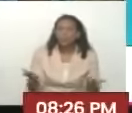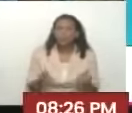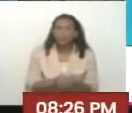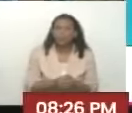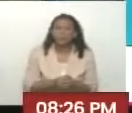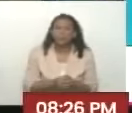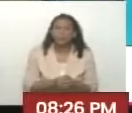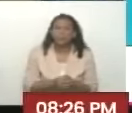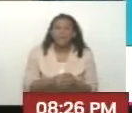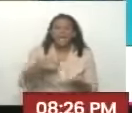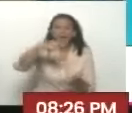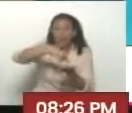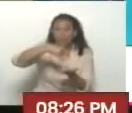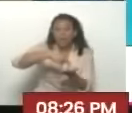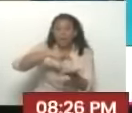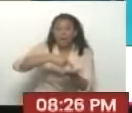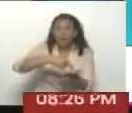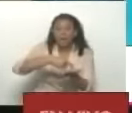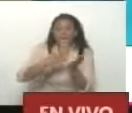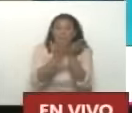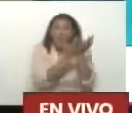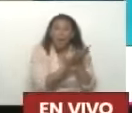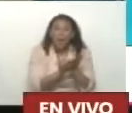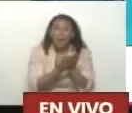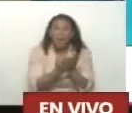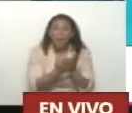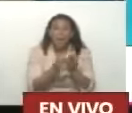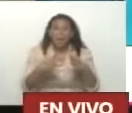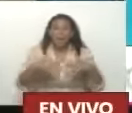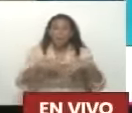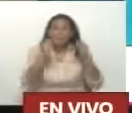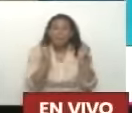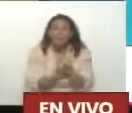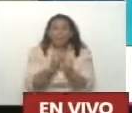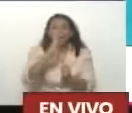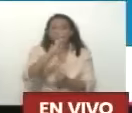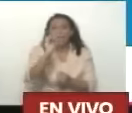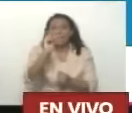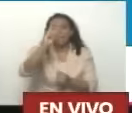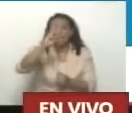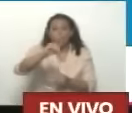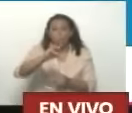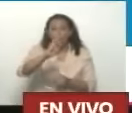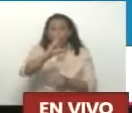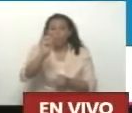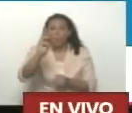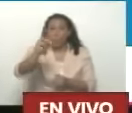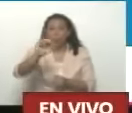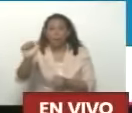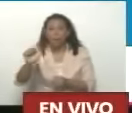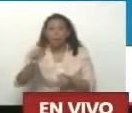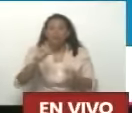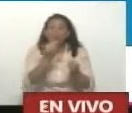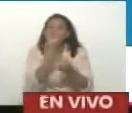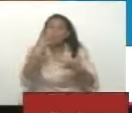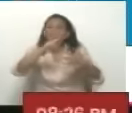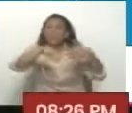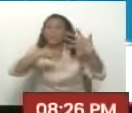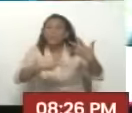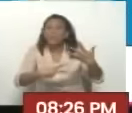En Carabobo En la escuela Batalla de Bomboná ¿Y te tocó decidir En qué número De proyectos?